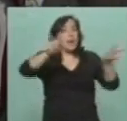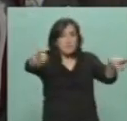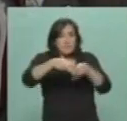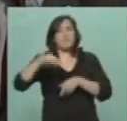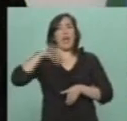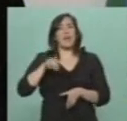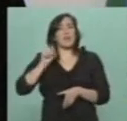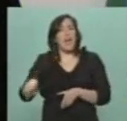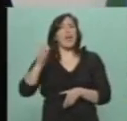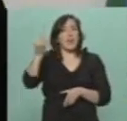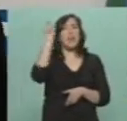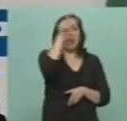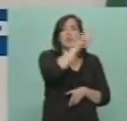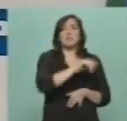regalías hidrocarburíferas.